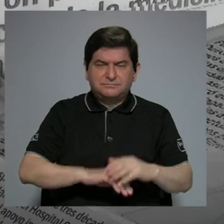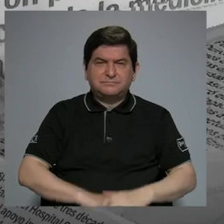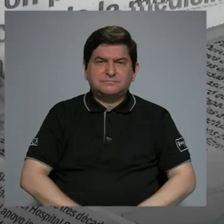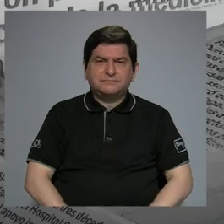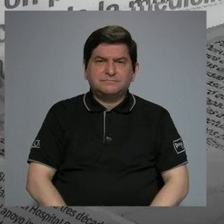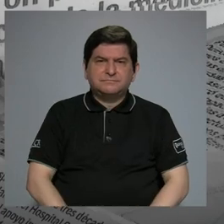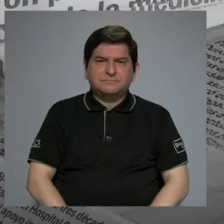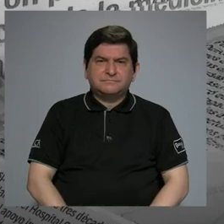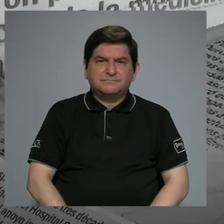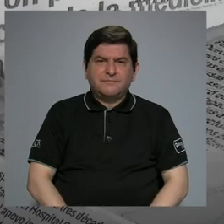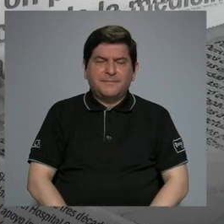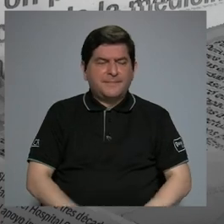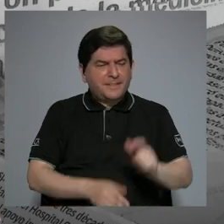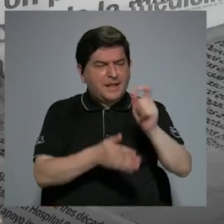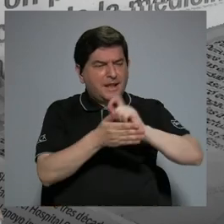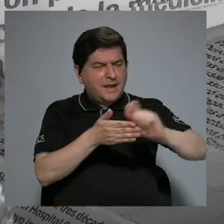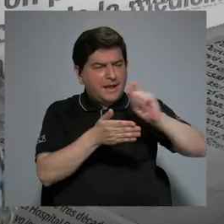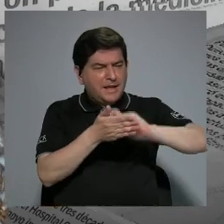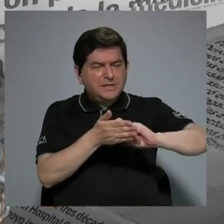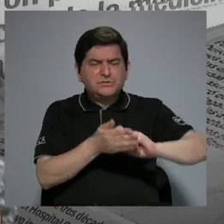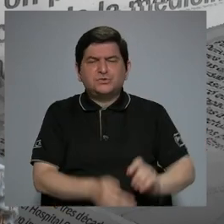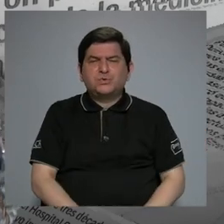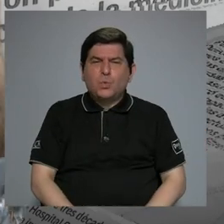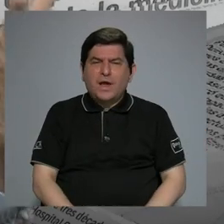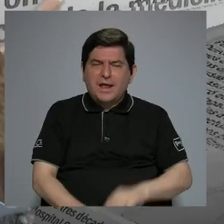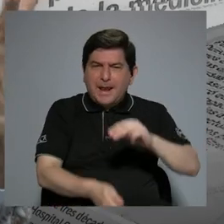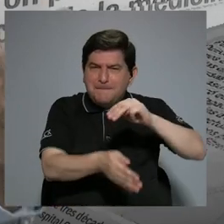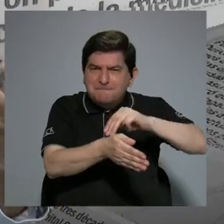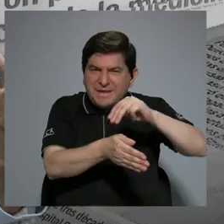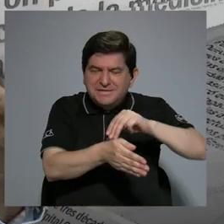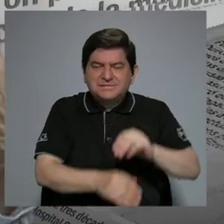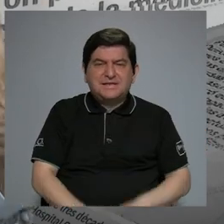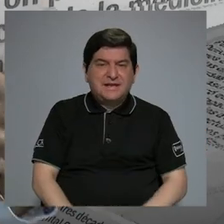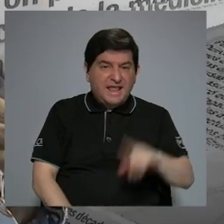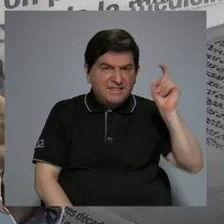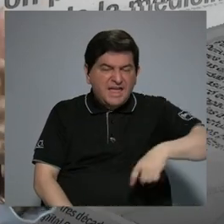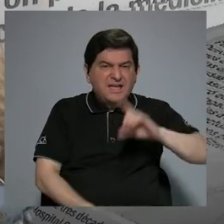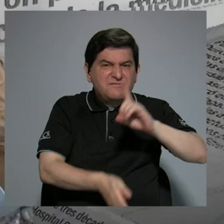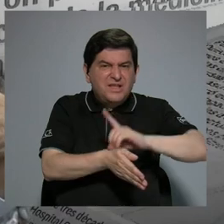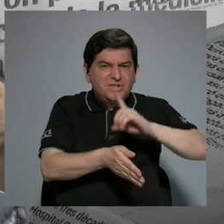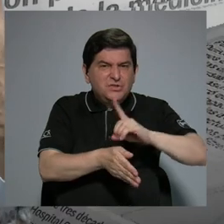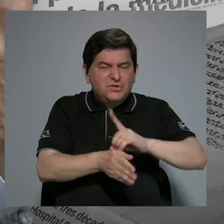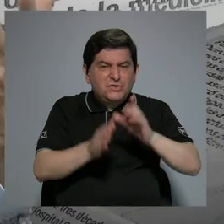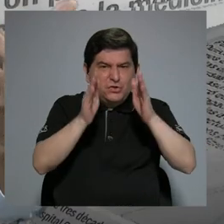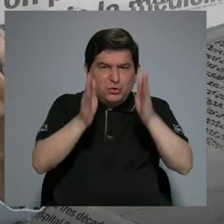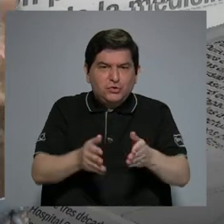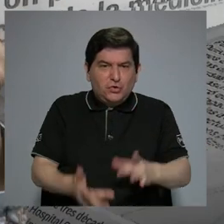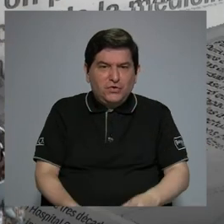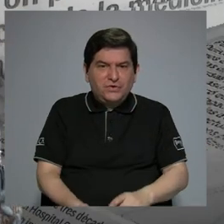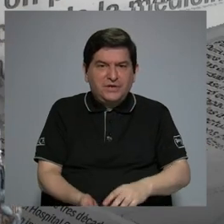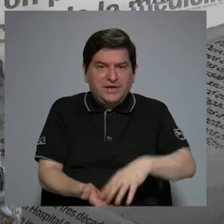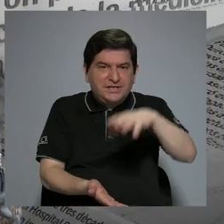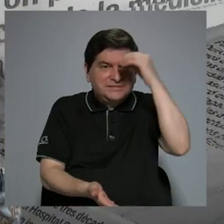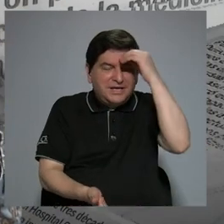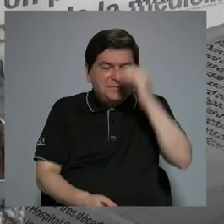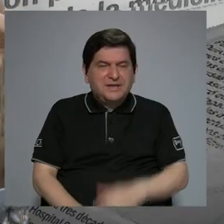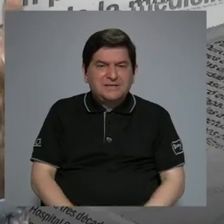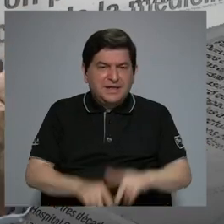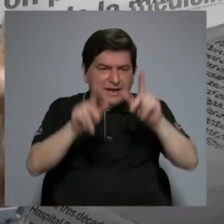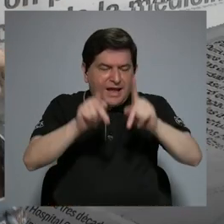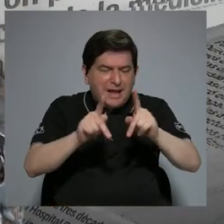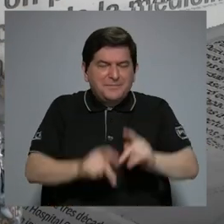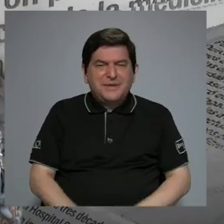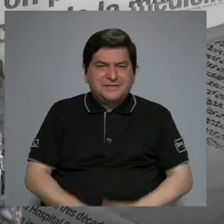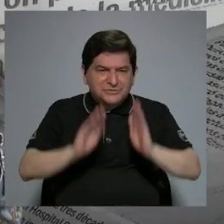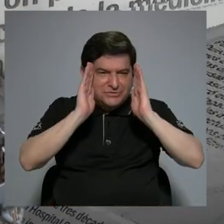en la escuela de medicina deberían también los médicos aprender a cómo lidiar con sus pacientes y